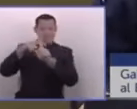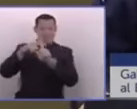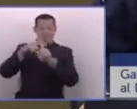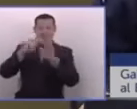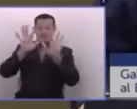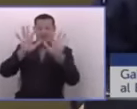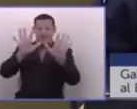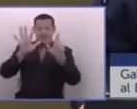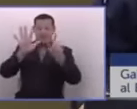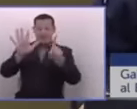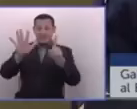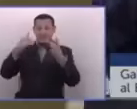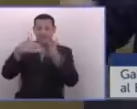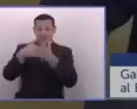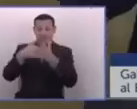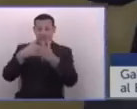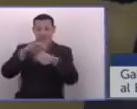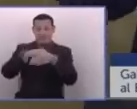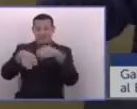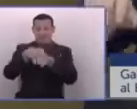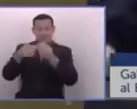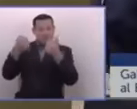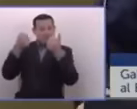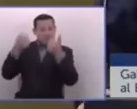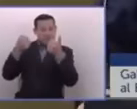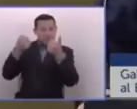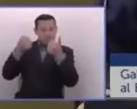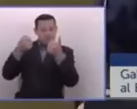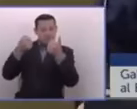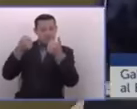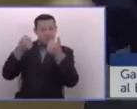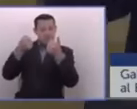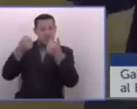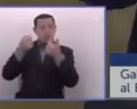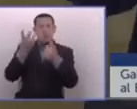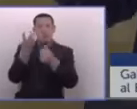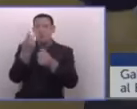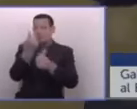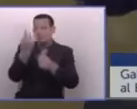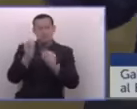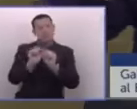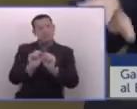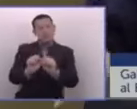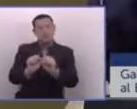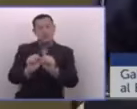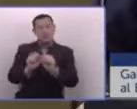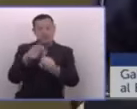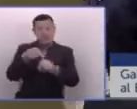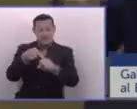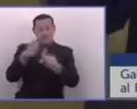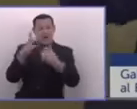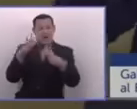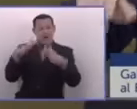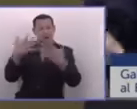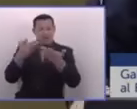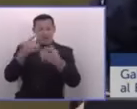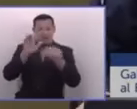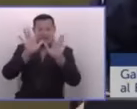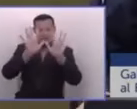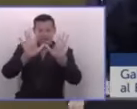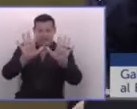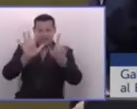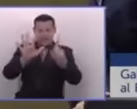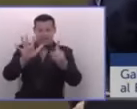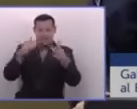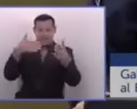y no son 16.000 homicidios? ¿Ustedes creen que la gente no quisiera que eso fueran 16.000 homicidios?